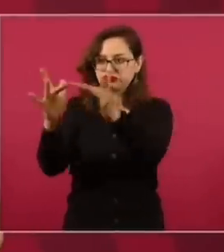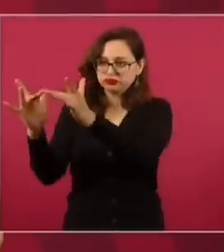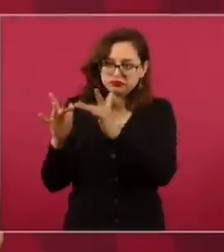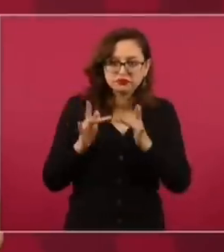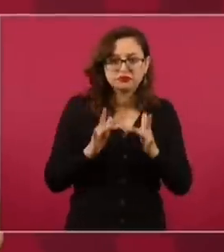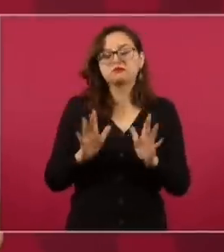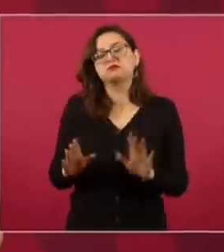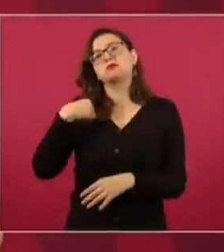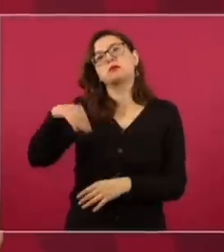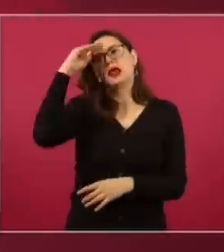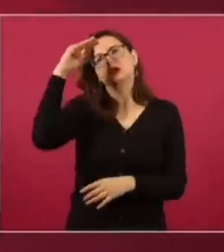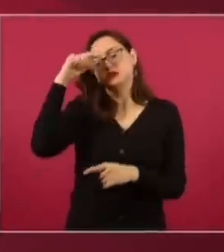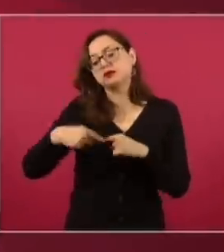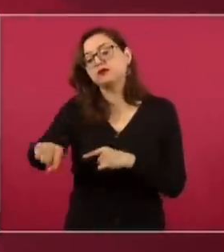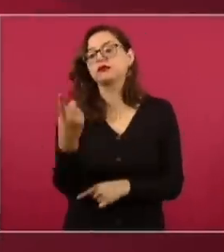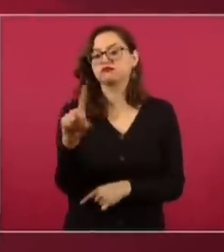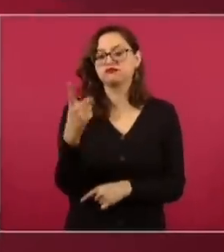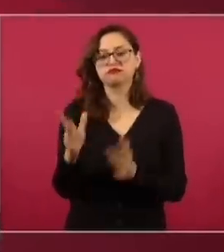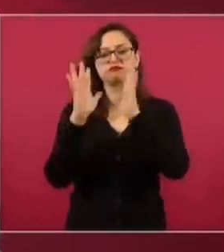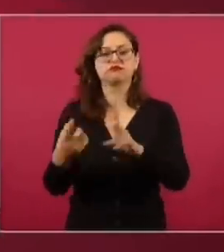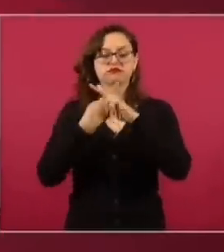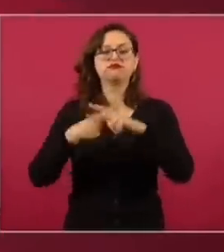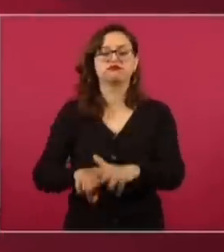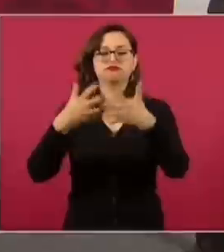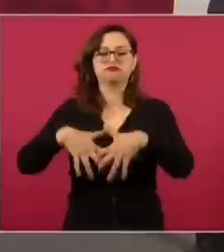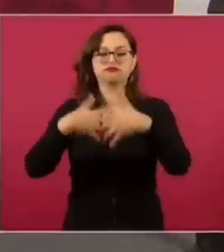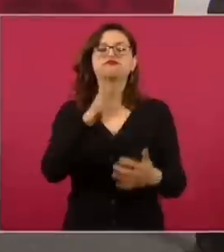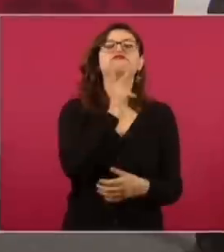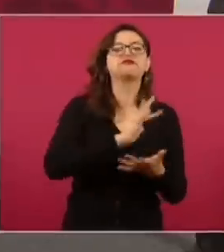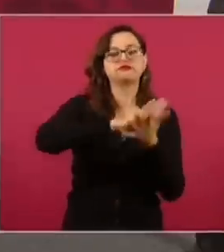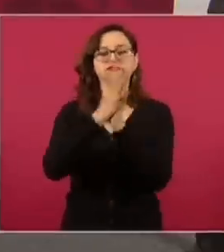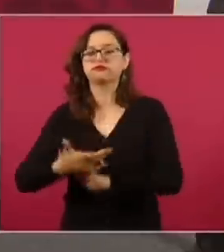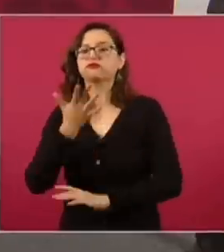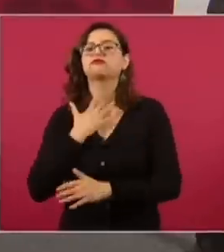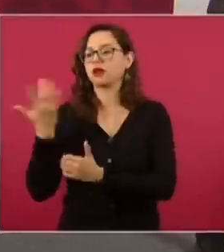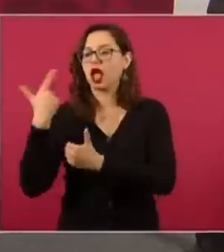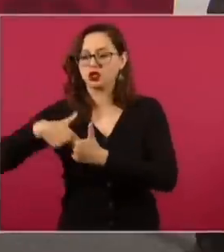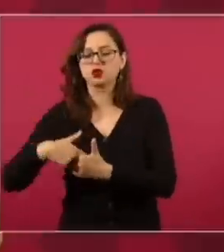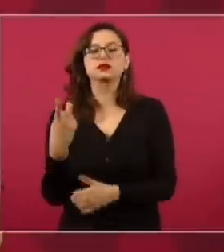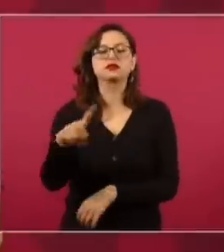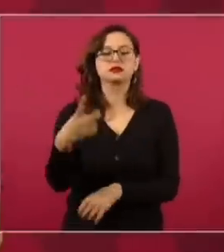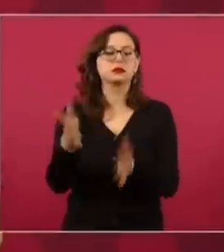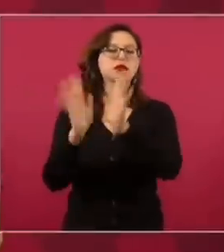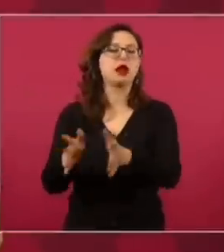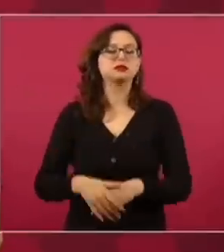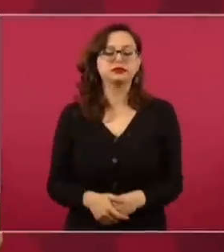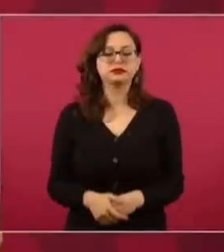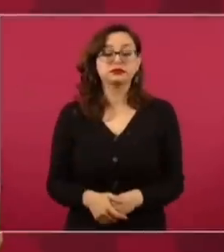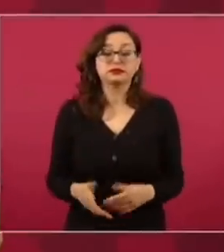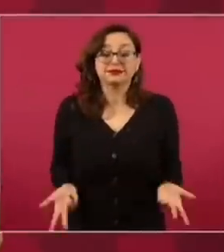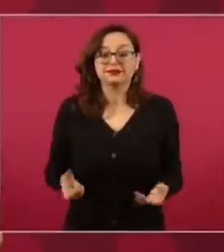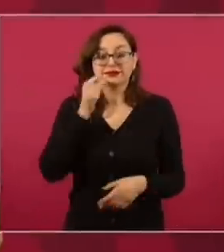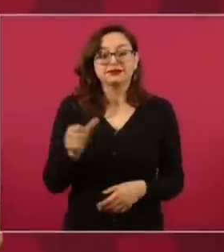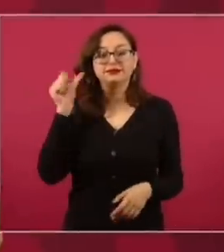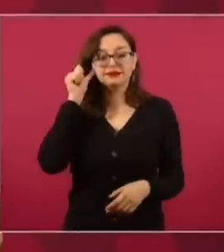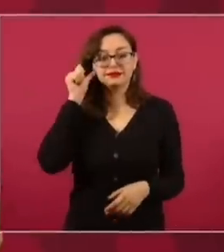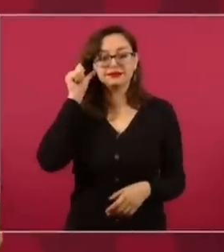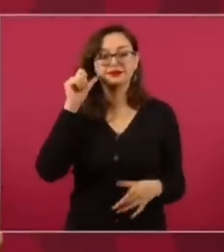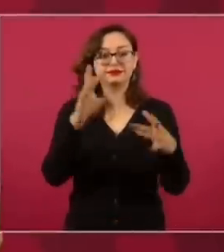pero queremos que para diciembre ya esté produciendo. Ayer comentaba yo que los adversarios,